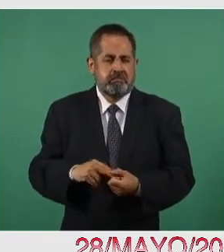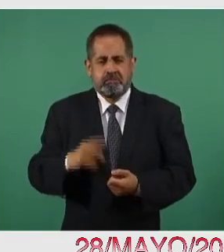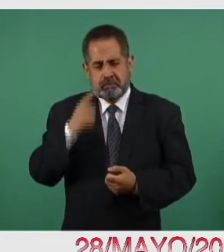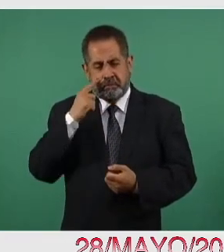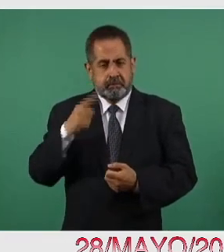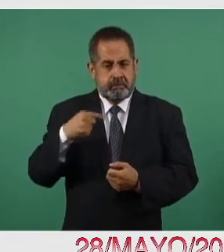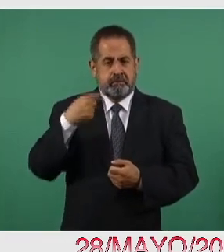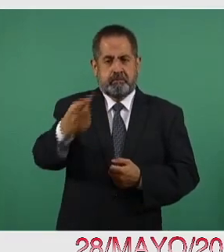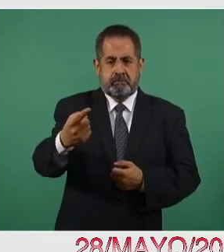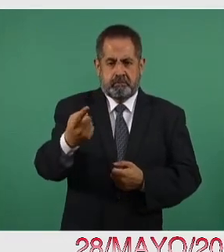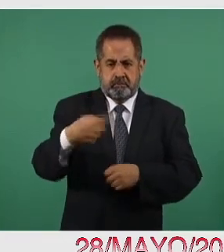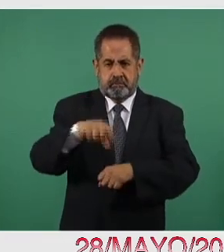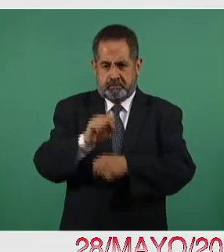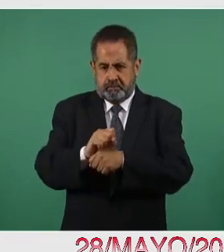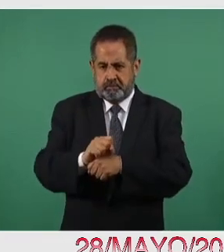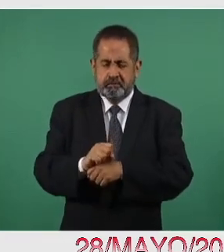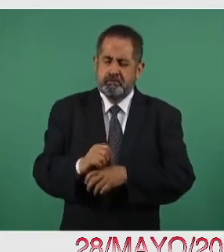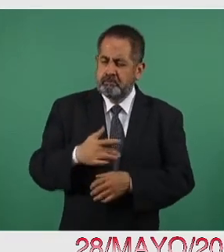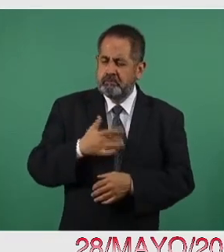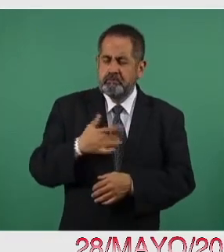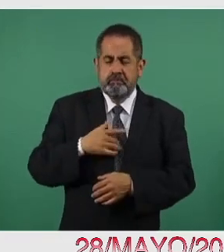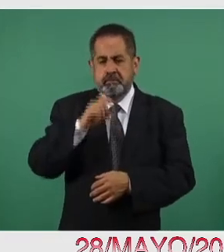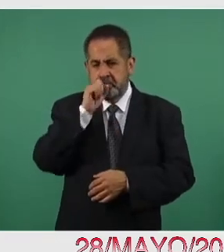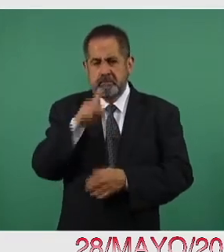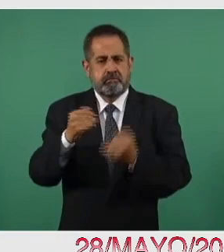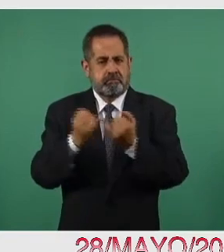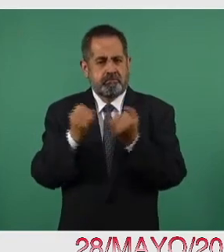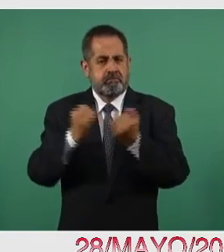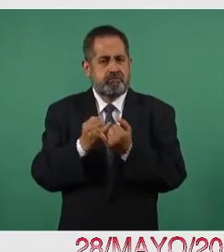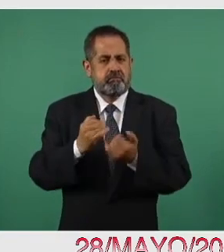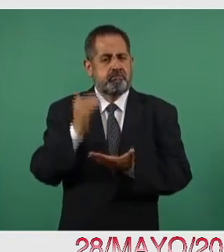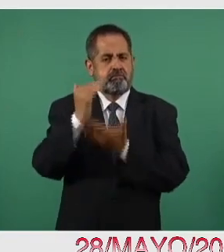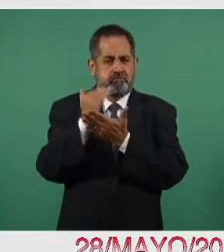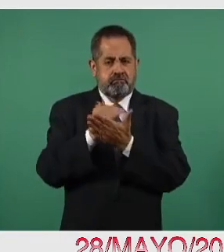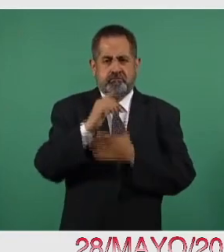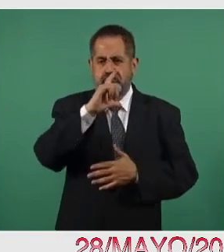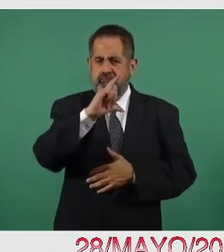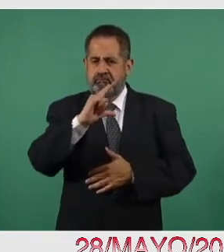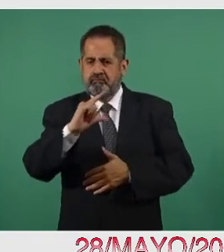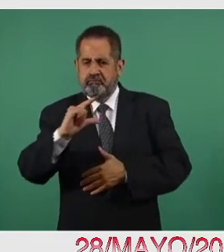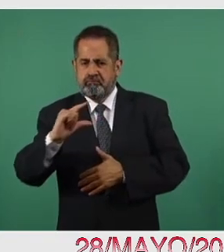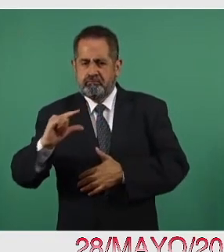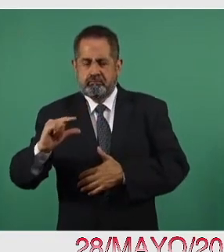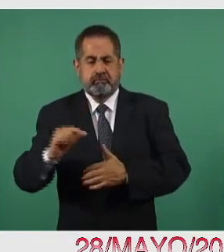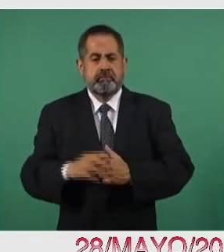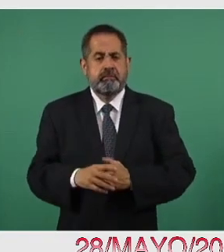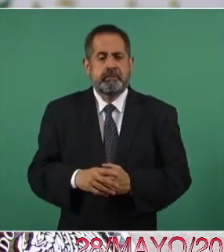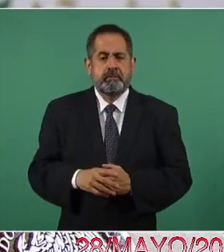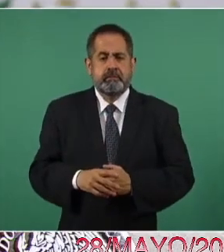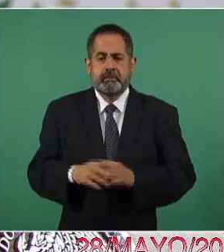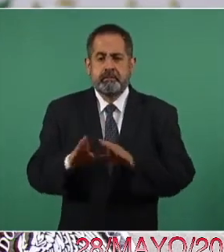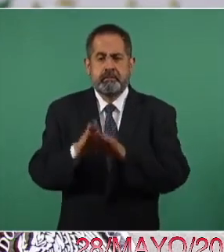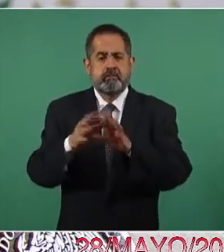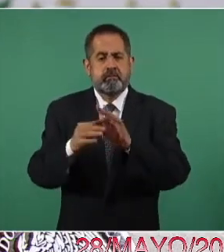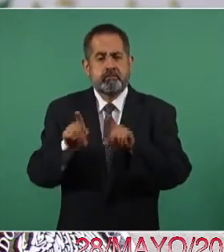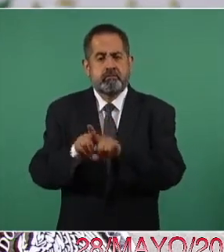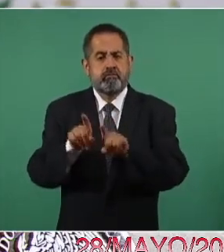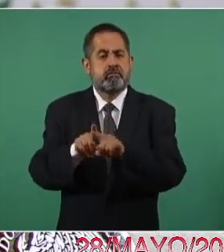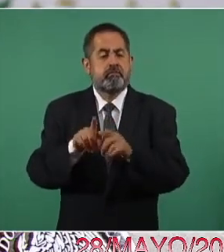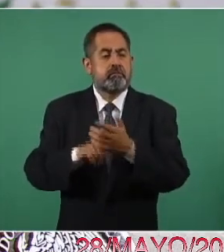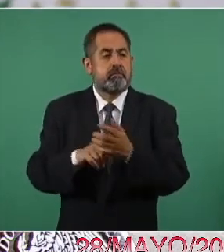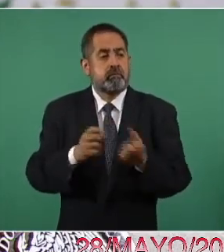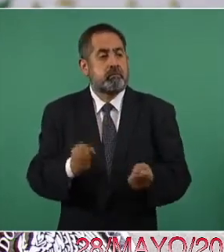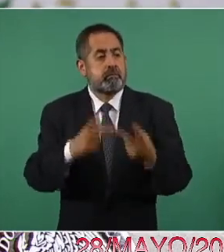siguiente semana también abrirá con una reducción comparativa. La siguiente nos muestra que la